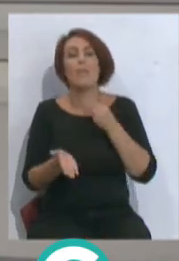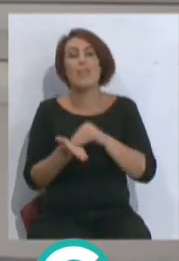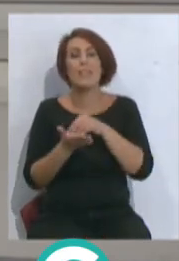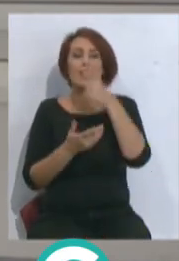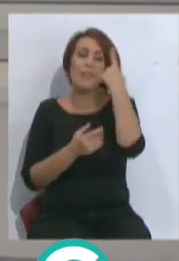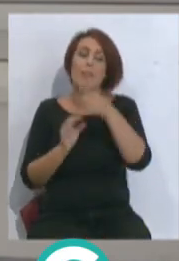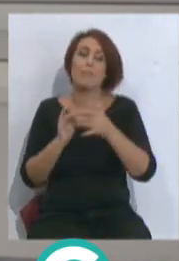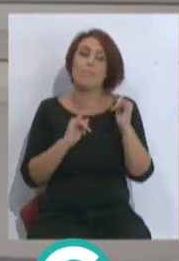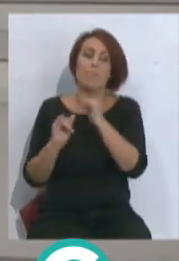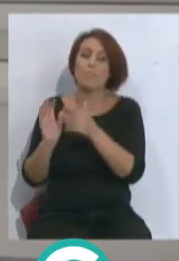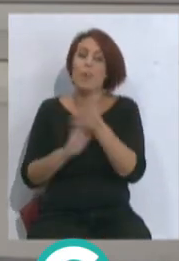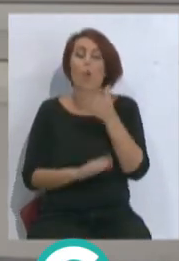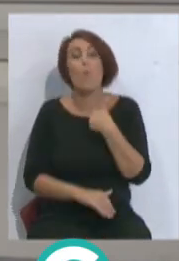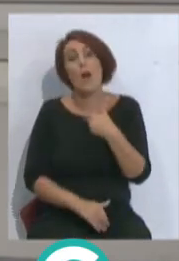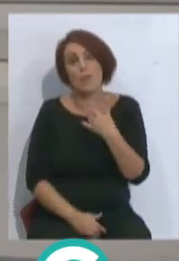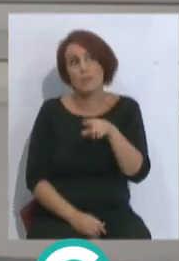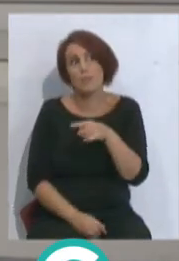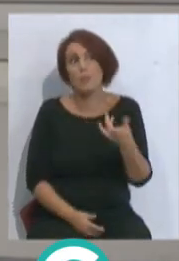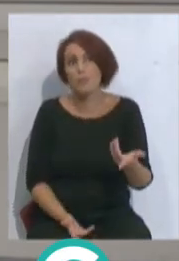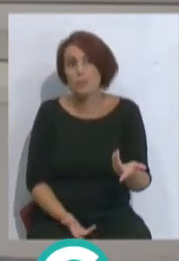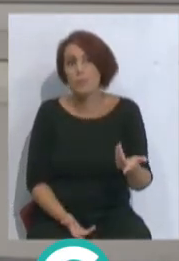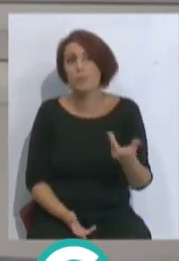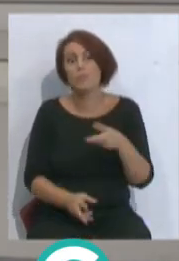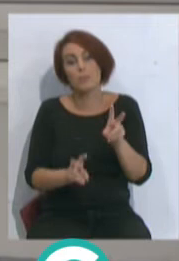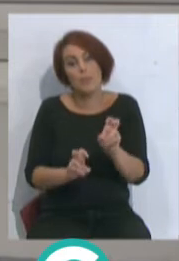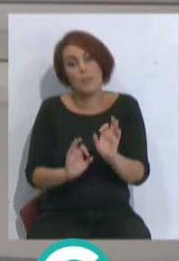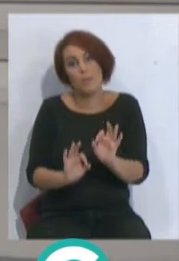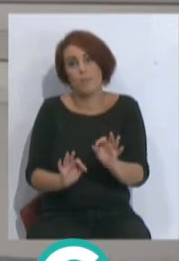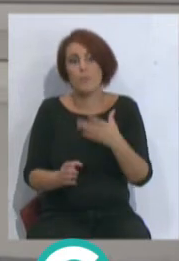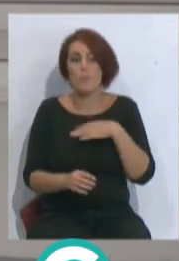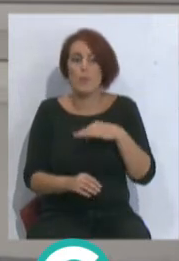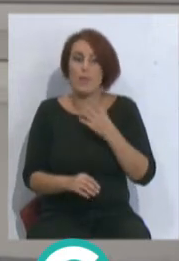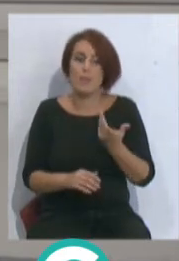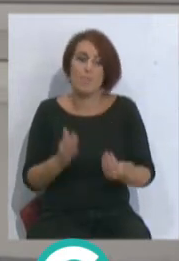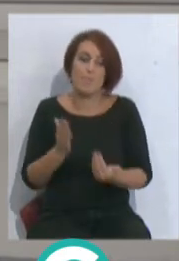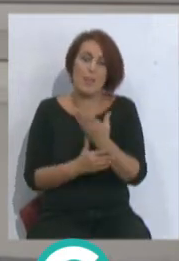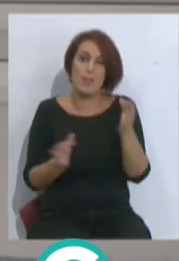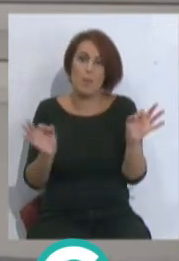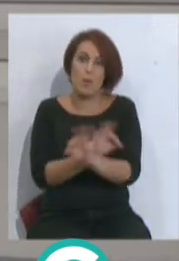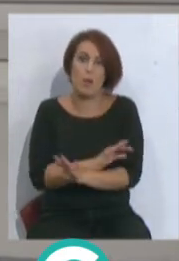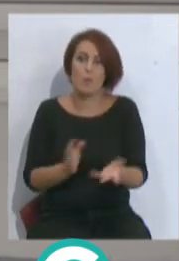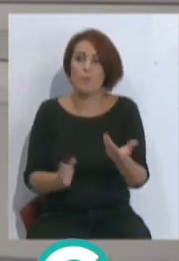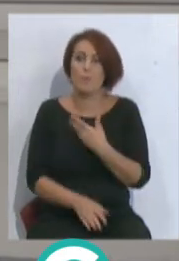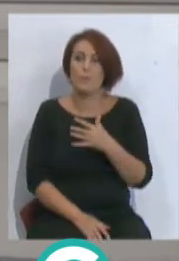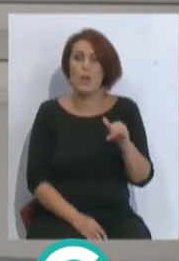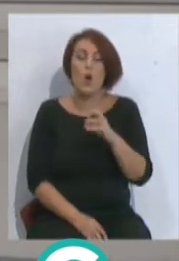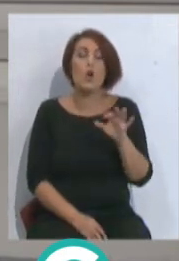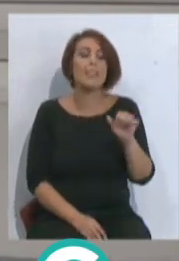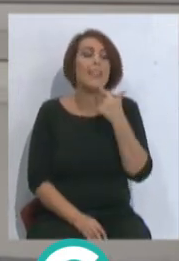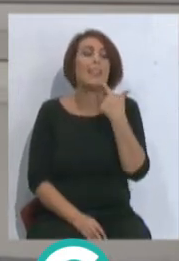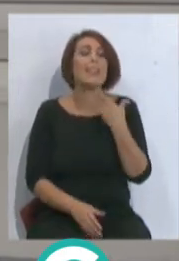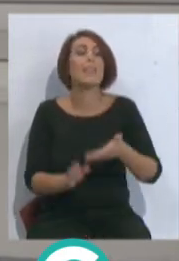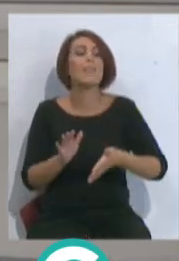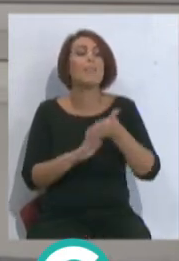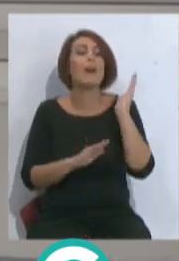saber cuándo tenés que salir y cuándo no, es que es posiblemente el tema, si igual se han equivocado en eso. Fíjero si salen con la tecla cuándo tiene que salir.